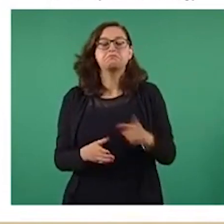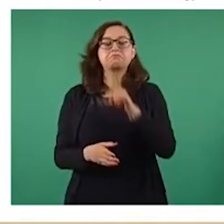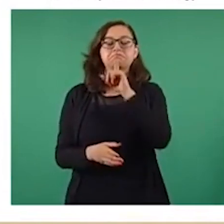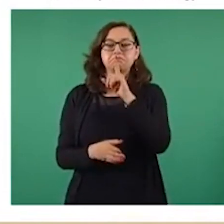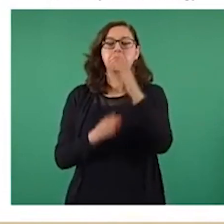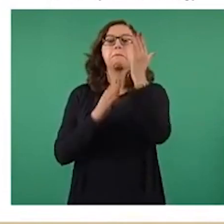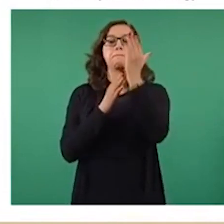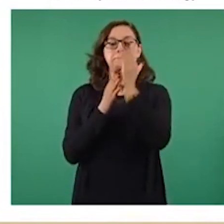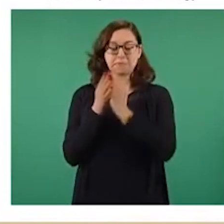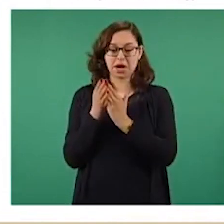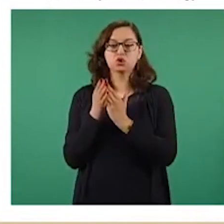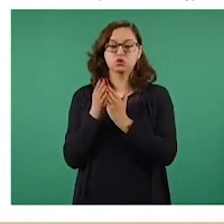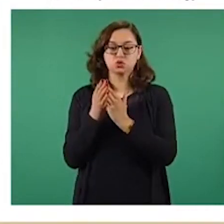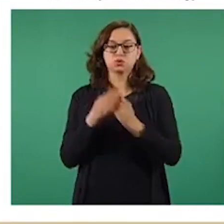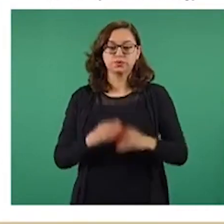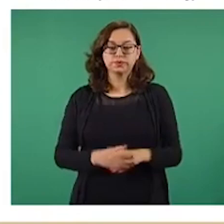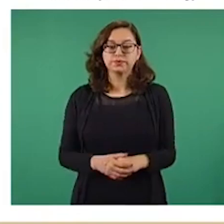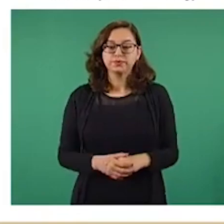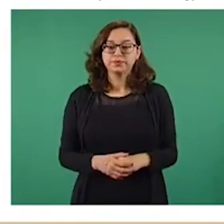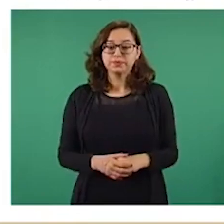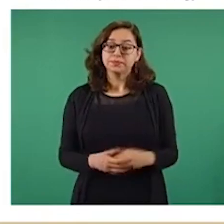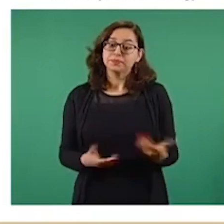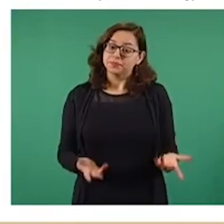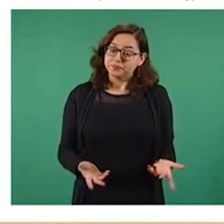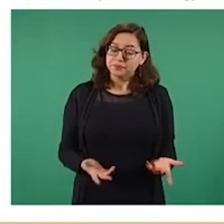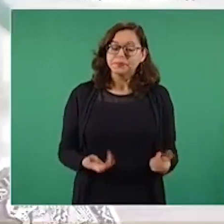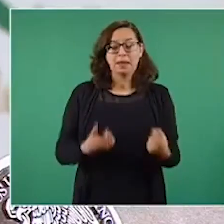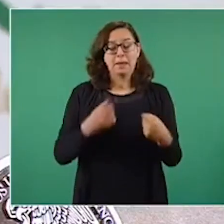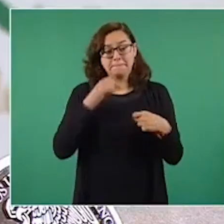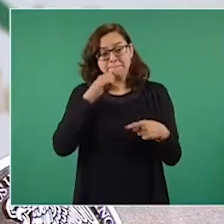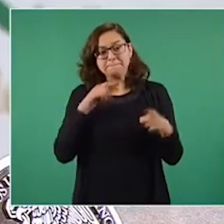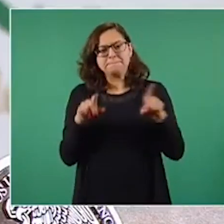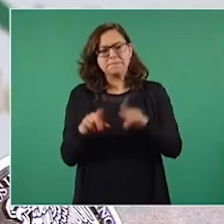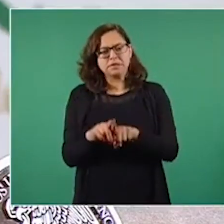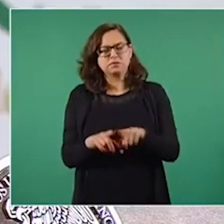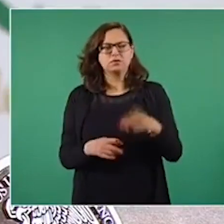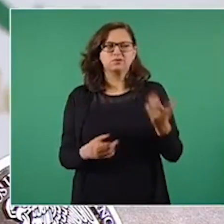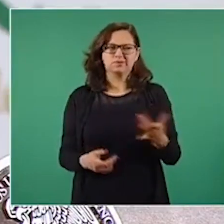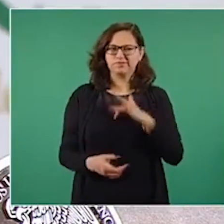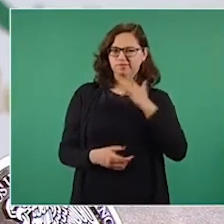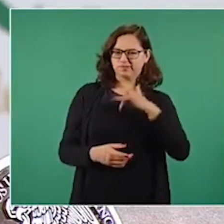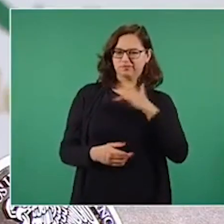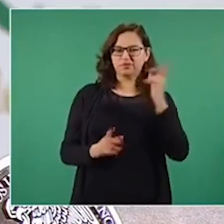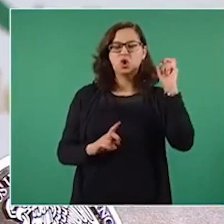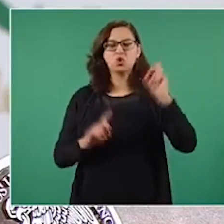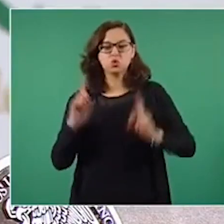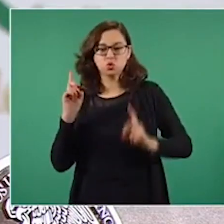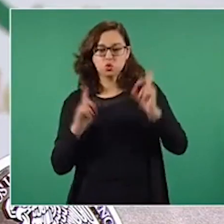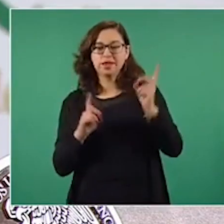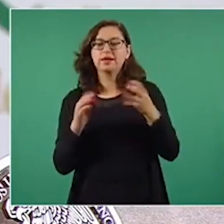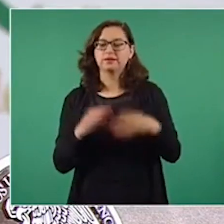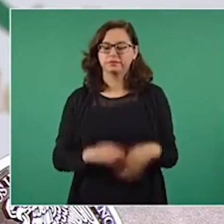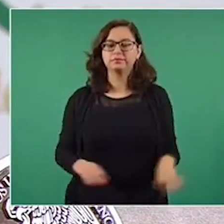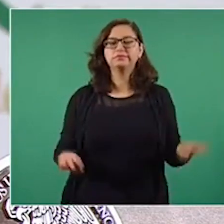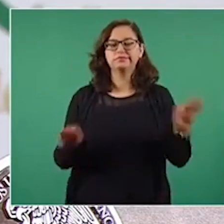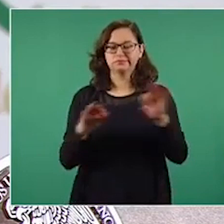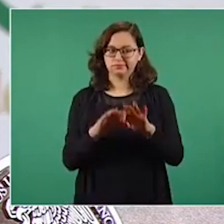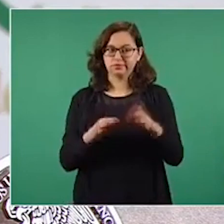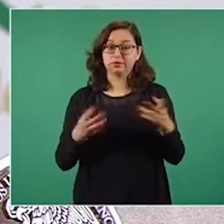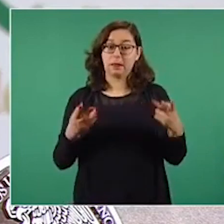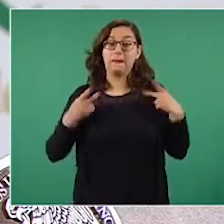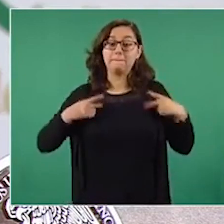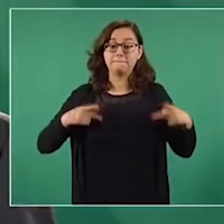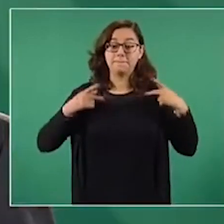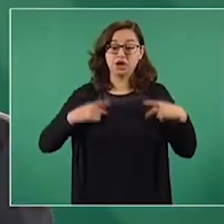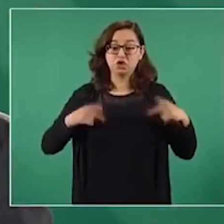Y una inquietud que nos parece completamente importante atender por parte de la sociedad puede ser